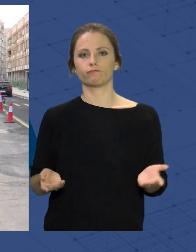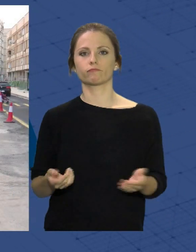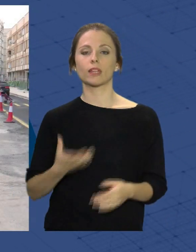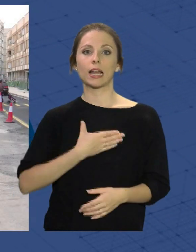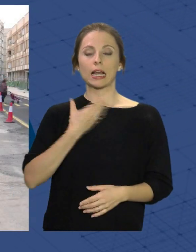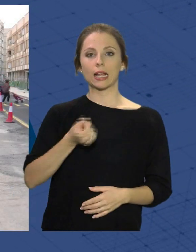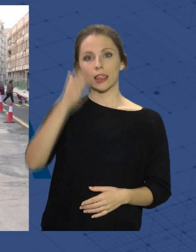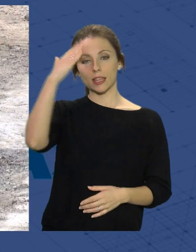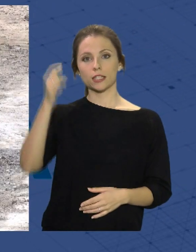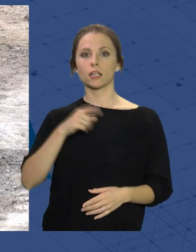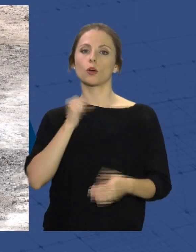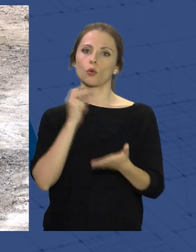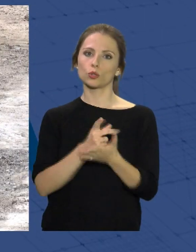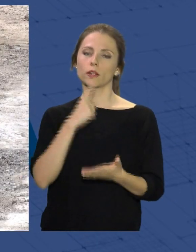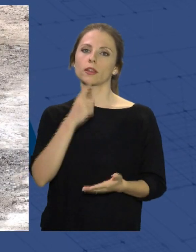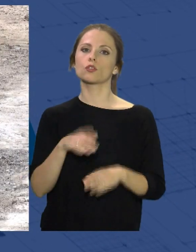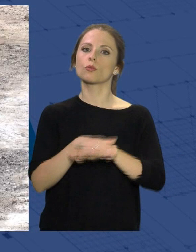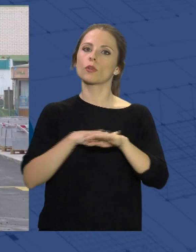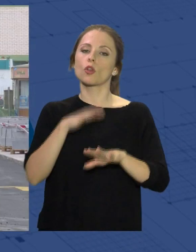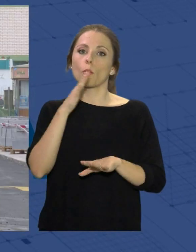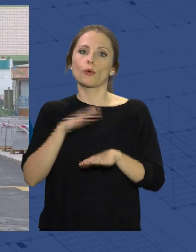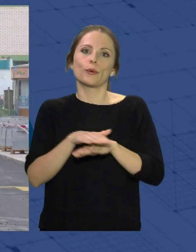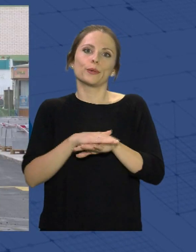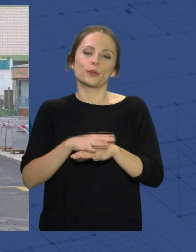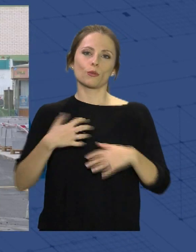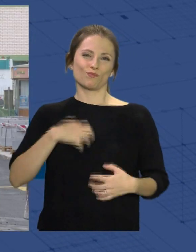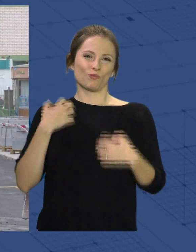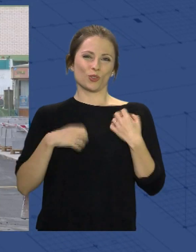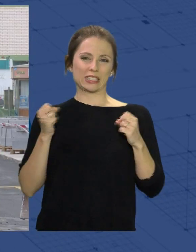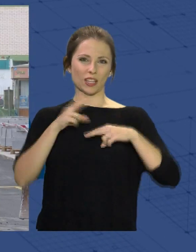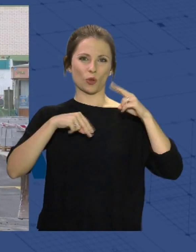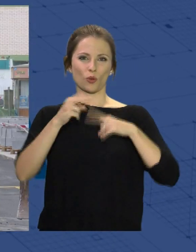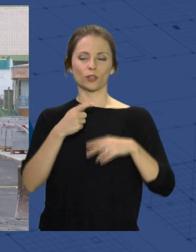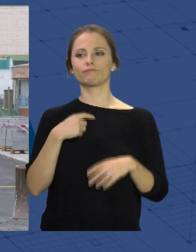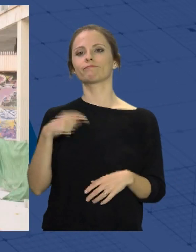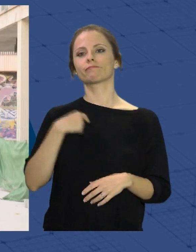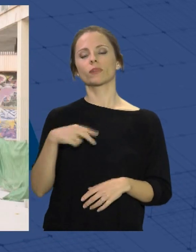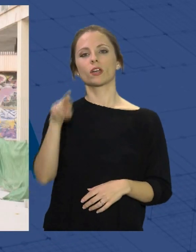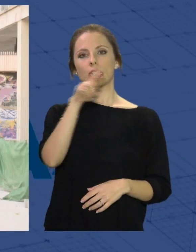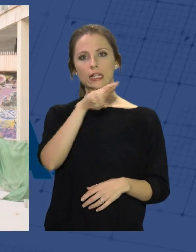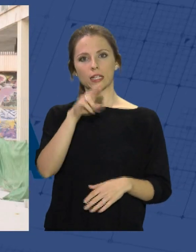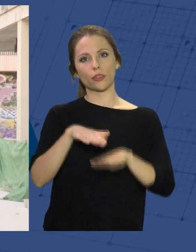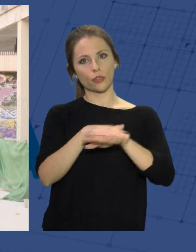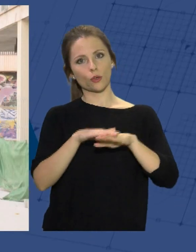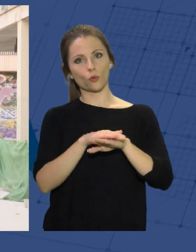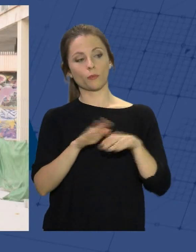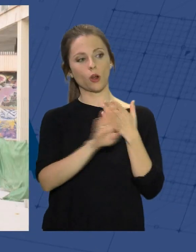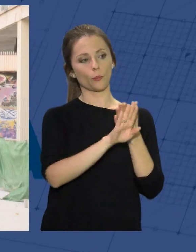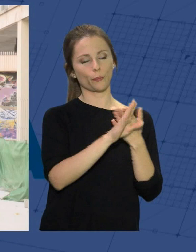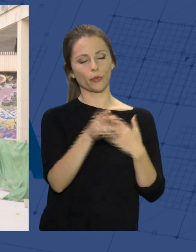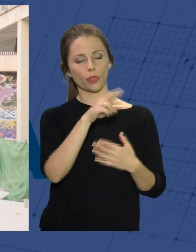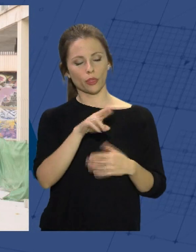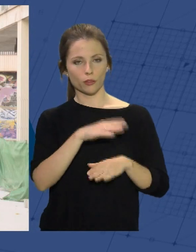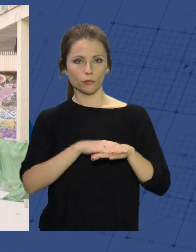pedir disculpas a los vecinos por las molestias que ocasionan estas obras. Y reiterar las disculpas a los vecinos, sabemos que las obras son